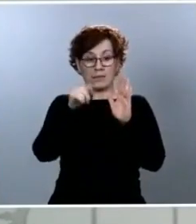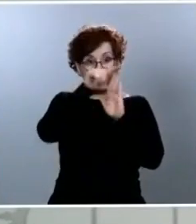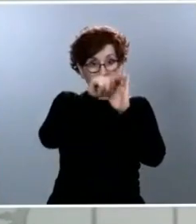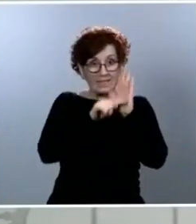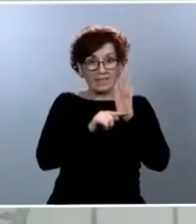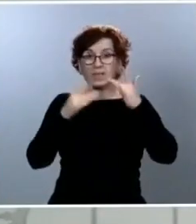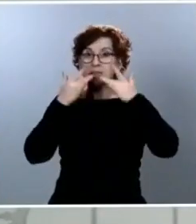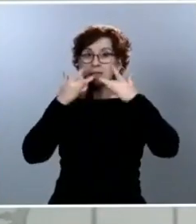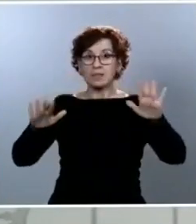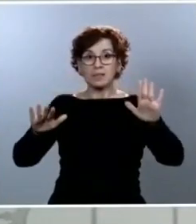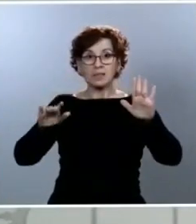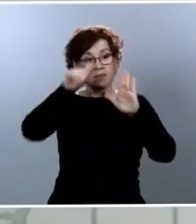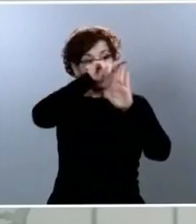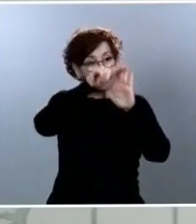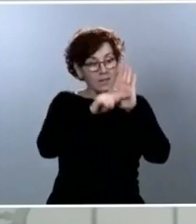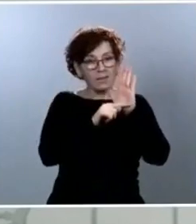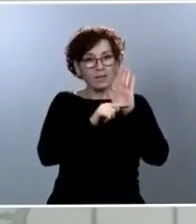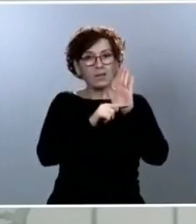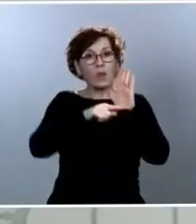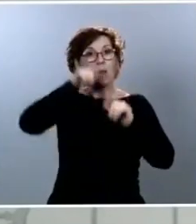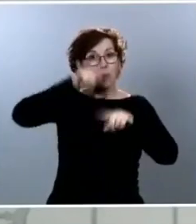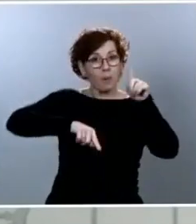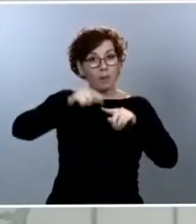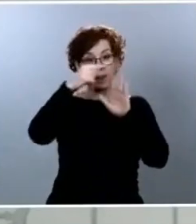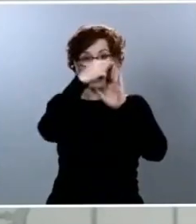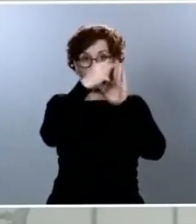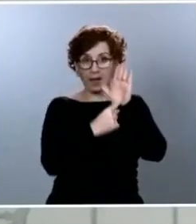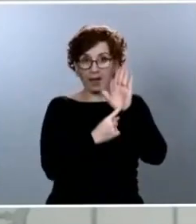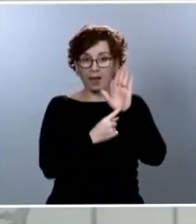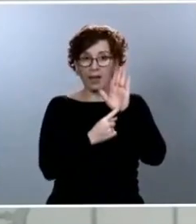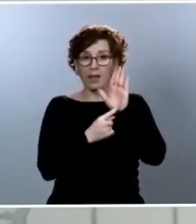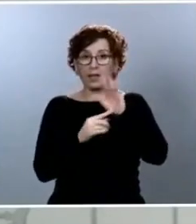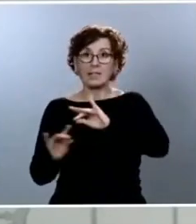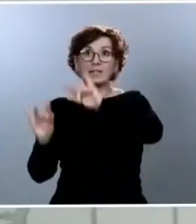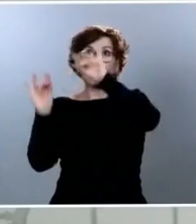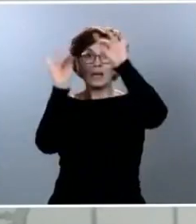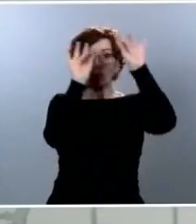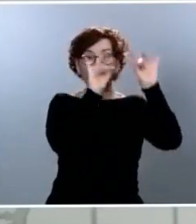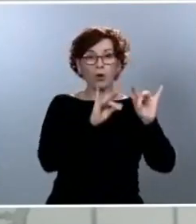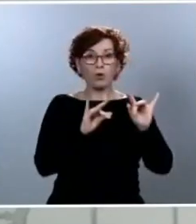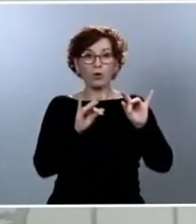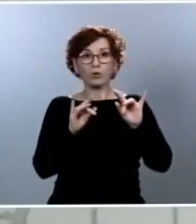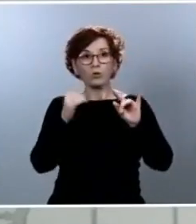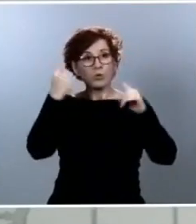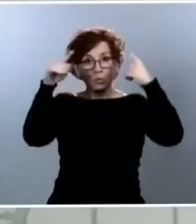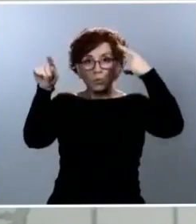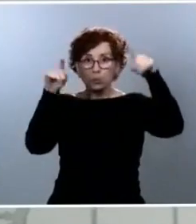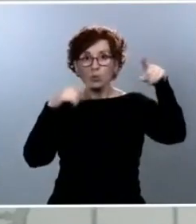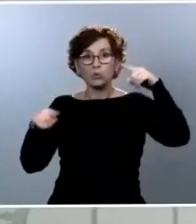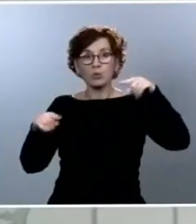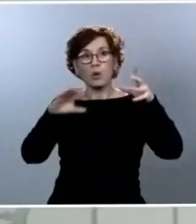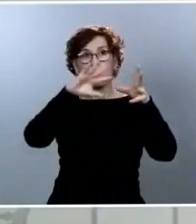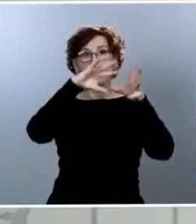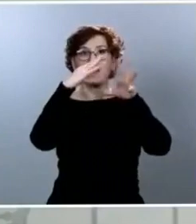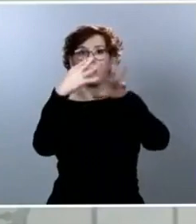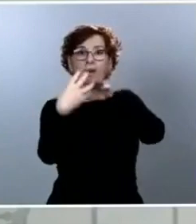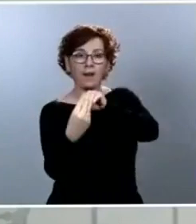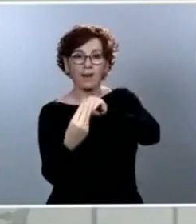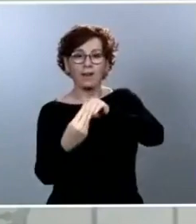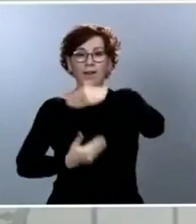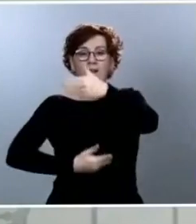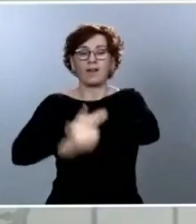distintos territorios vayan transitando hacia esa nueva normalidad en función de distintas fases.